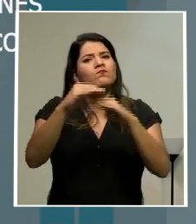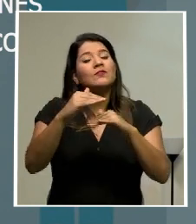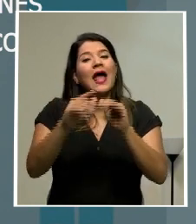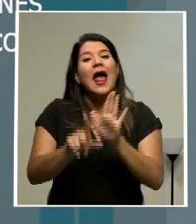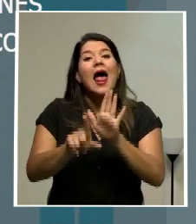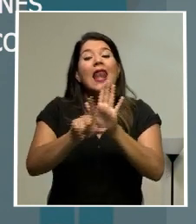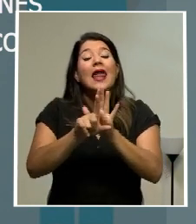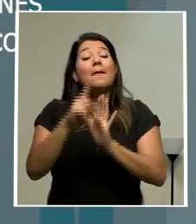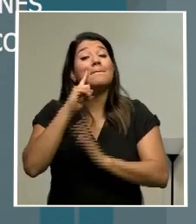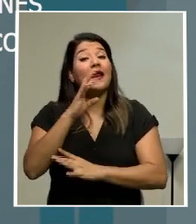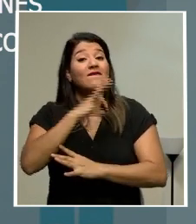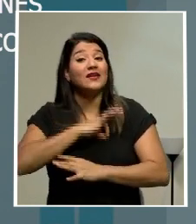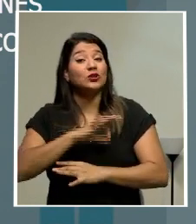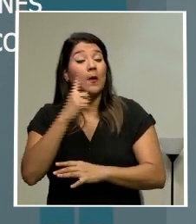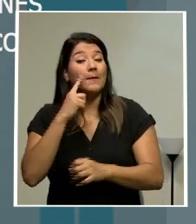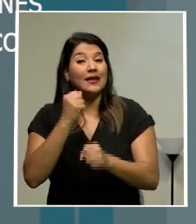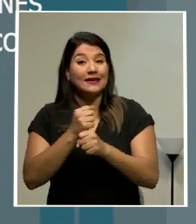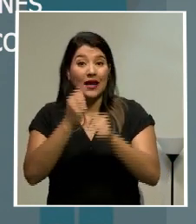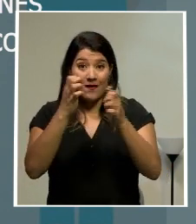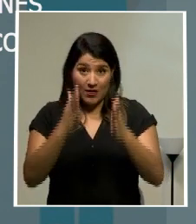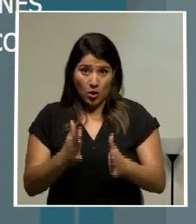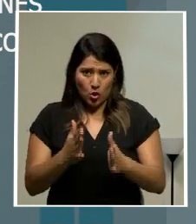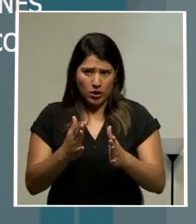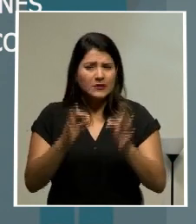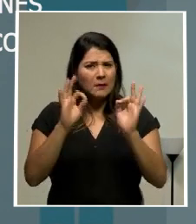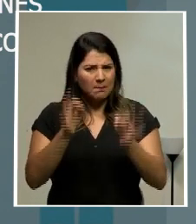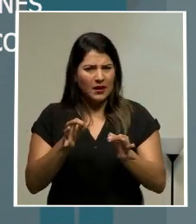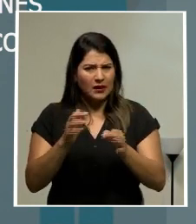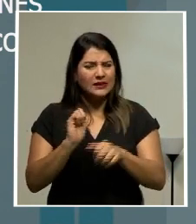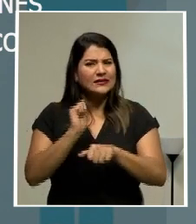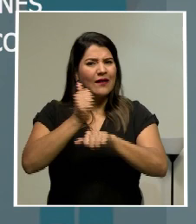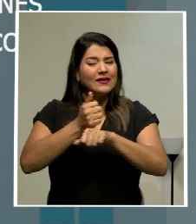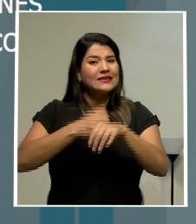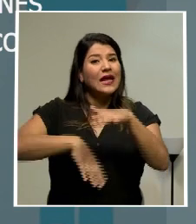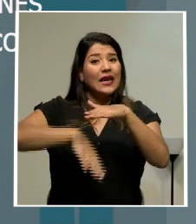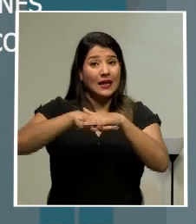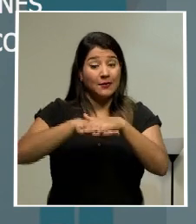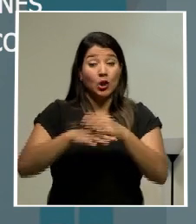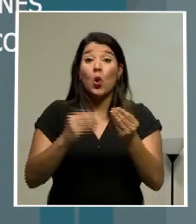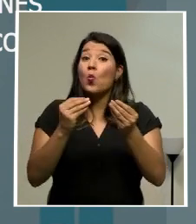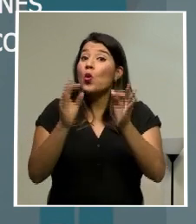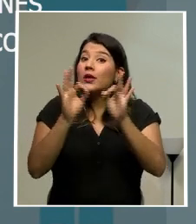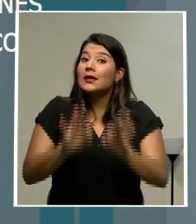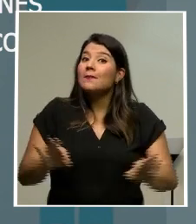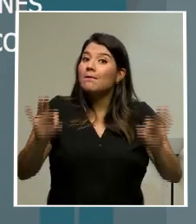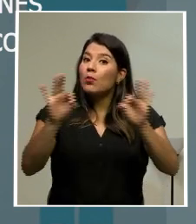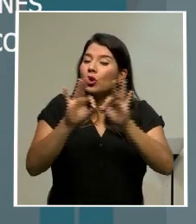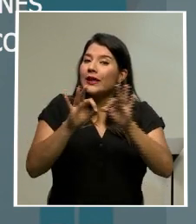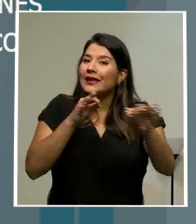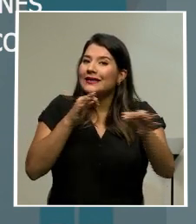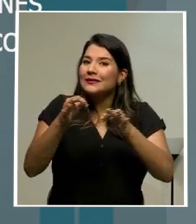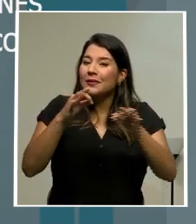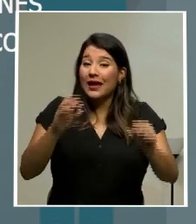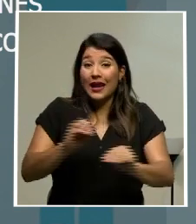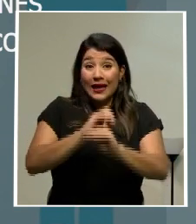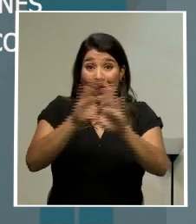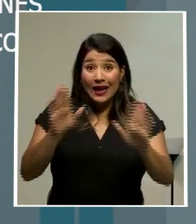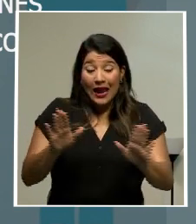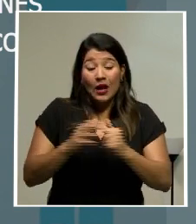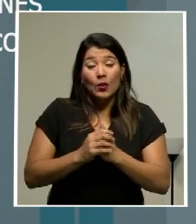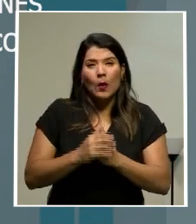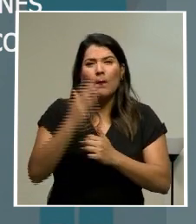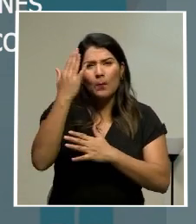limitar los incrementos de los salarios. Esto también es importante dejarlo claro porque a lo que hacemos